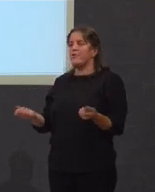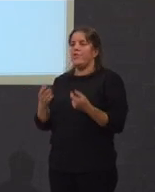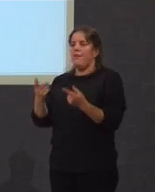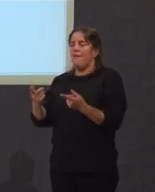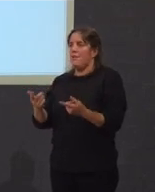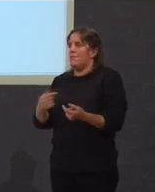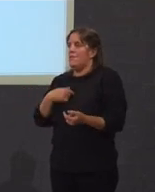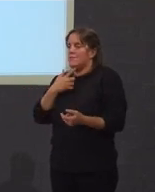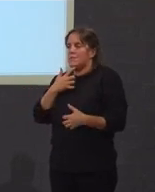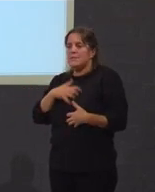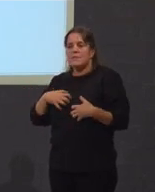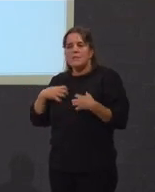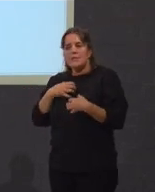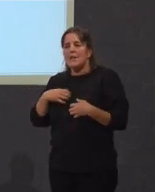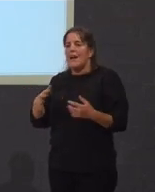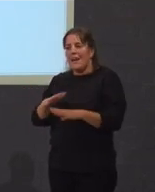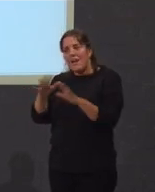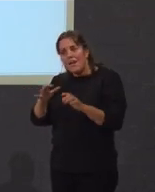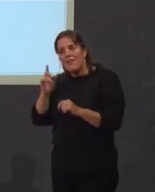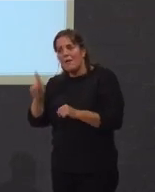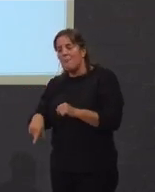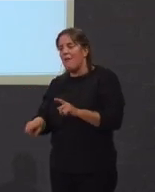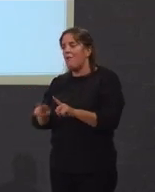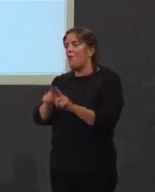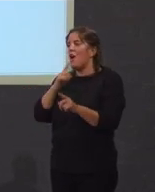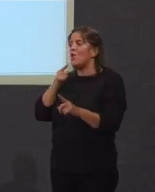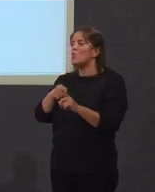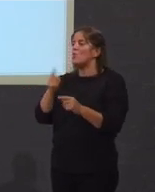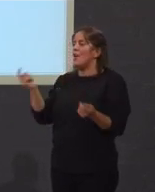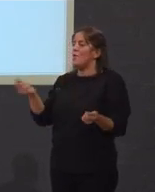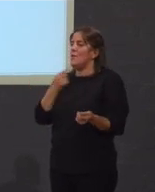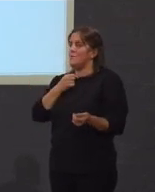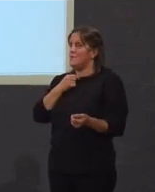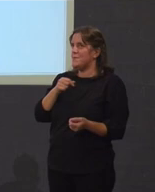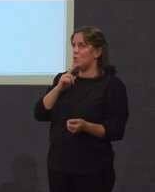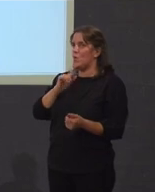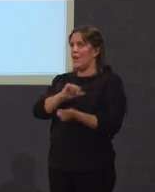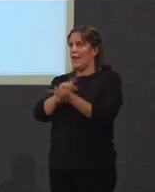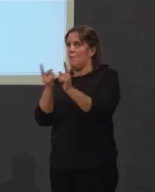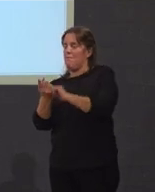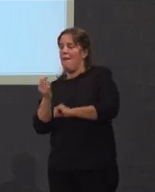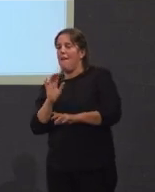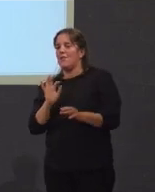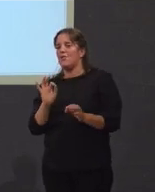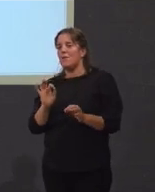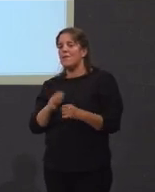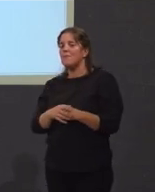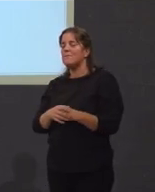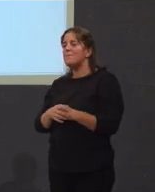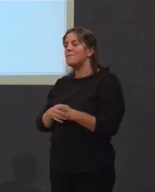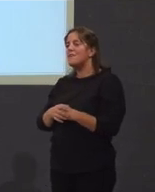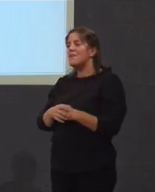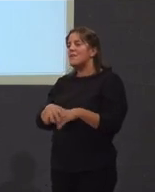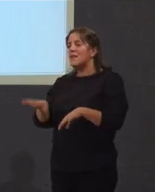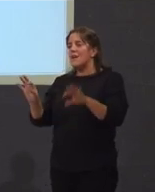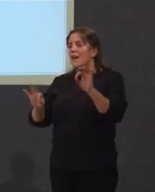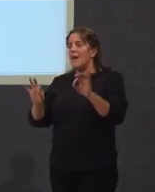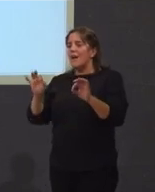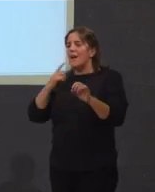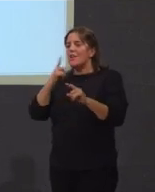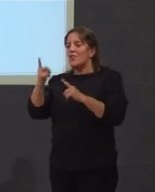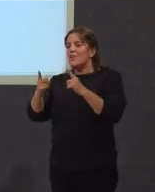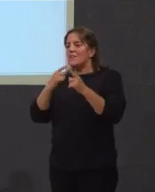indignarnos indignarnos rirnos utilizar a ironía performarnos entón ese exercicio de